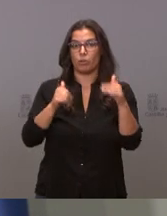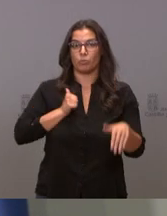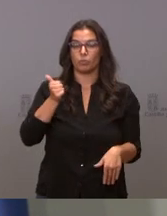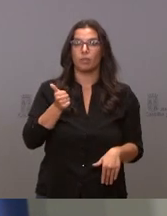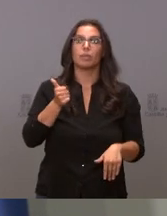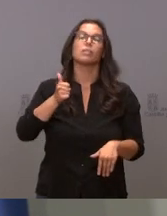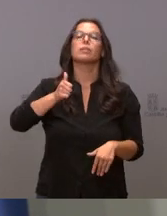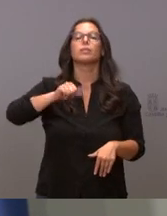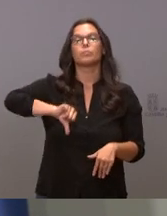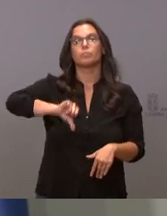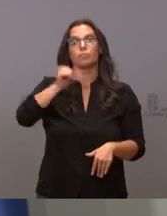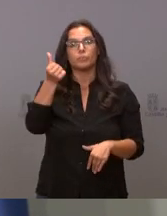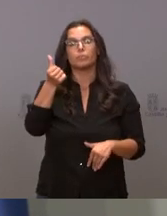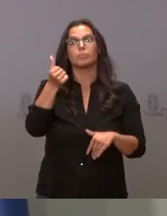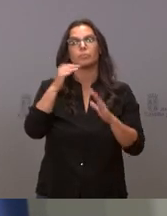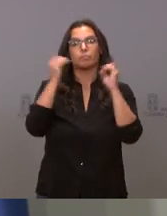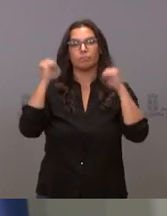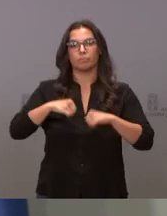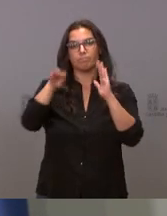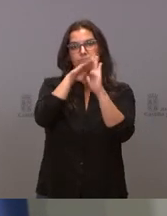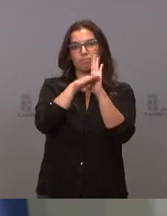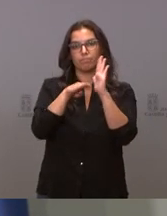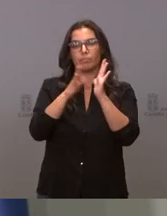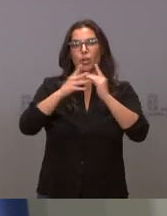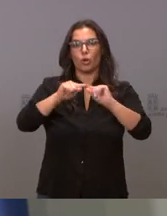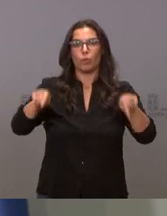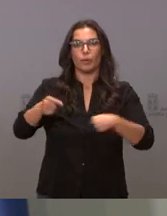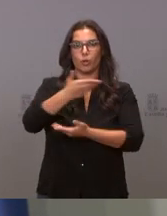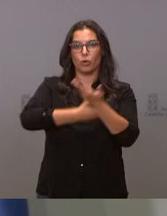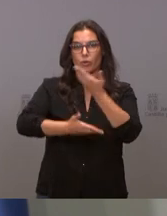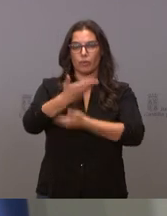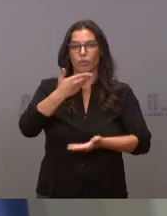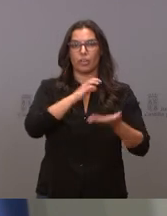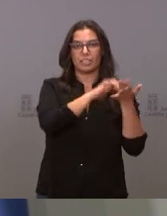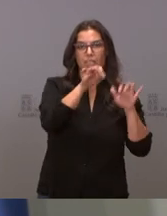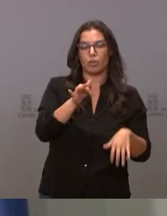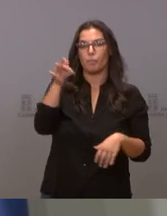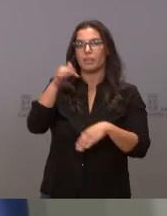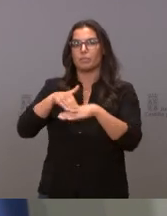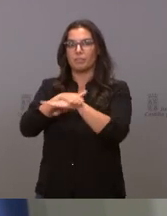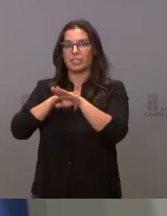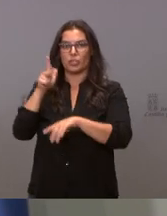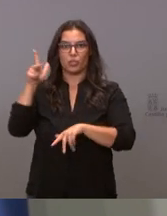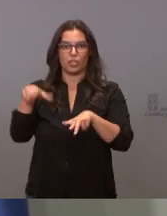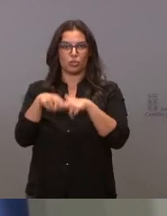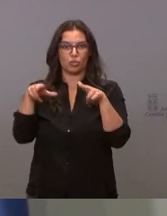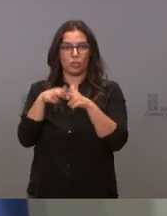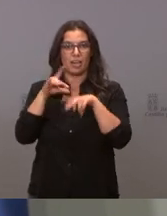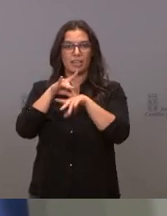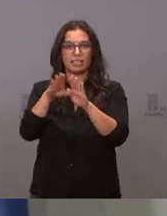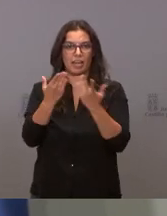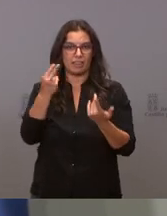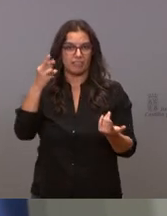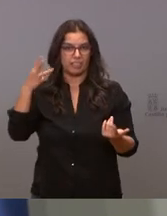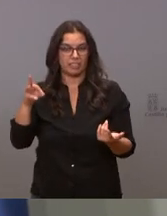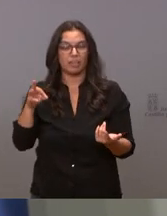aprueba las directrices del convenio de colaboración entre Castilla y León y el Ministerio de Derechos Sociales y la Agenda 2030